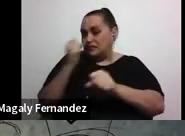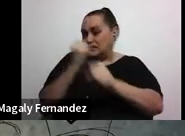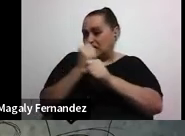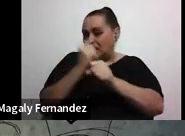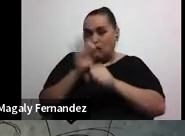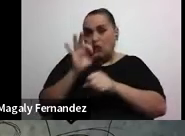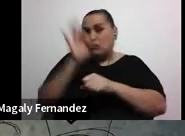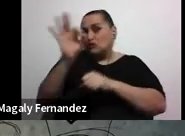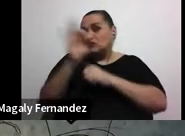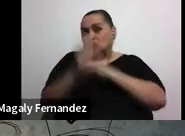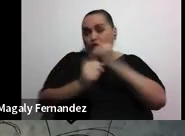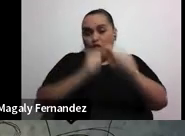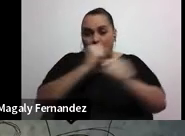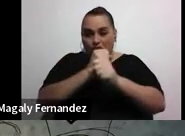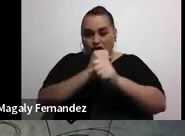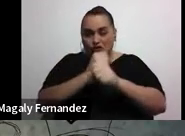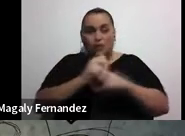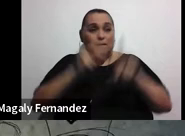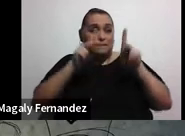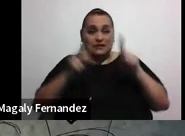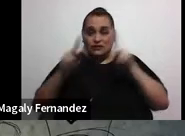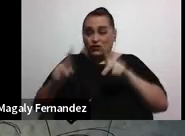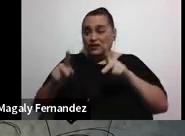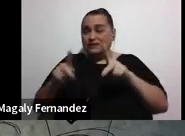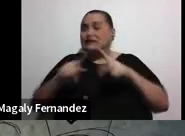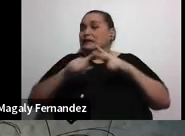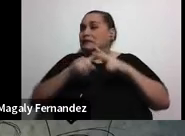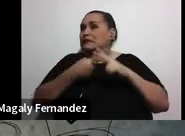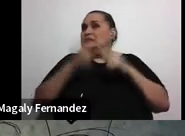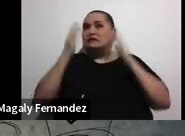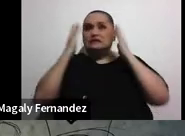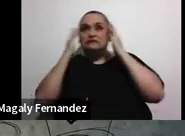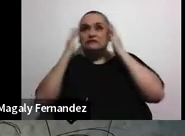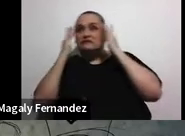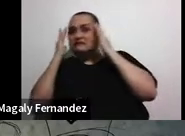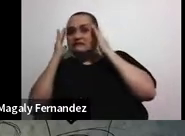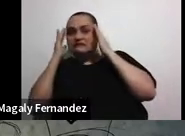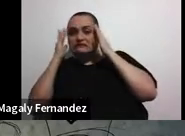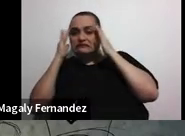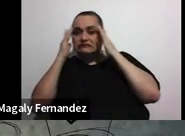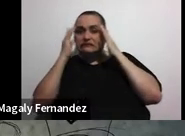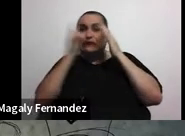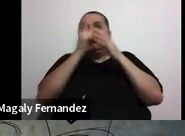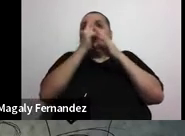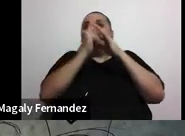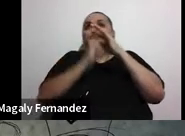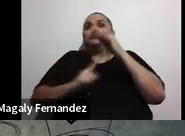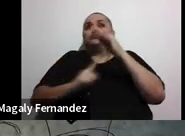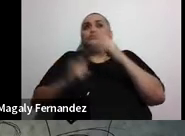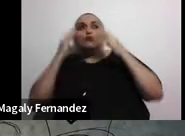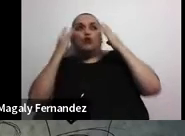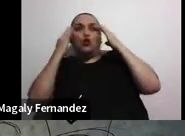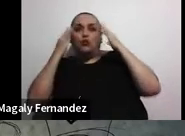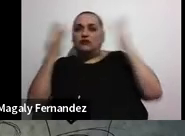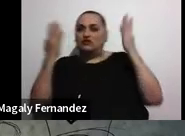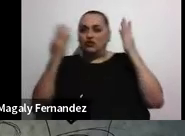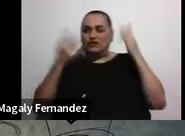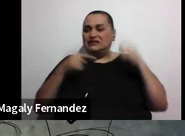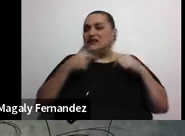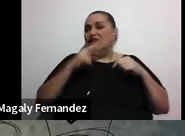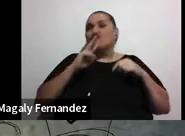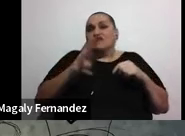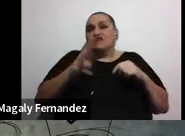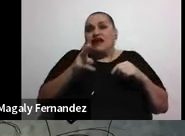año. Y las personas empiezan a, digamoslo así, a ahogarse en futuro. Tienen preocupaciones que, en ocasiones, creen que van a ser reales.